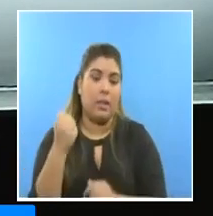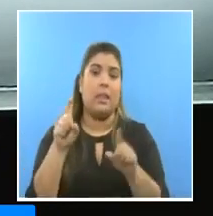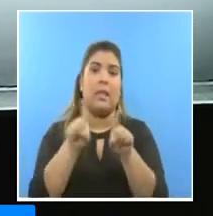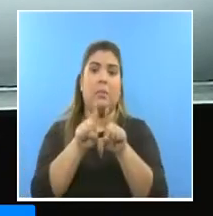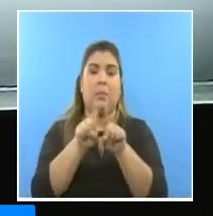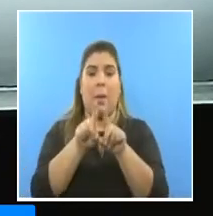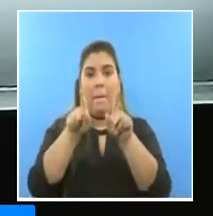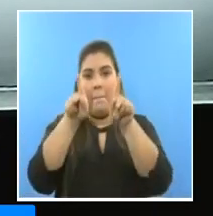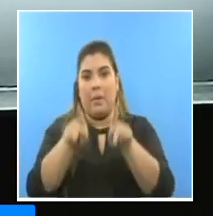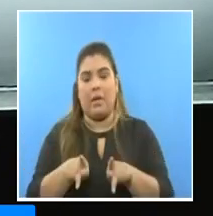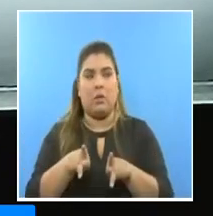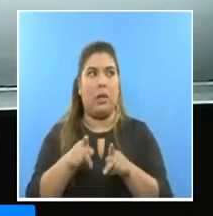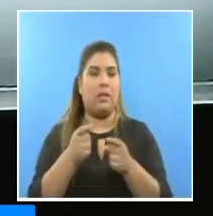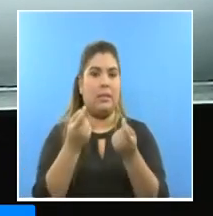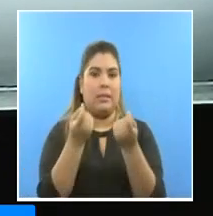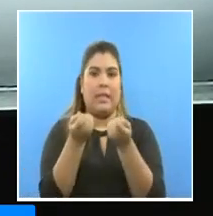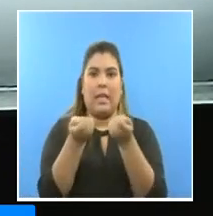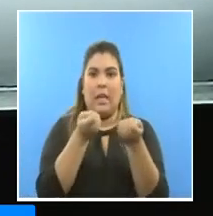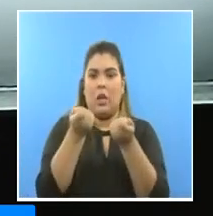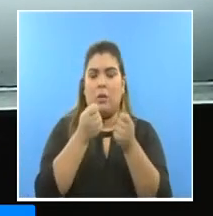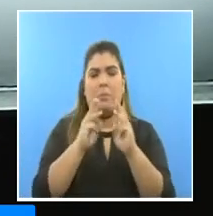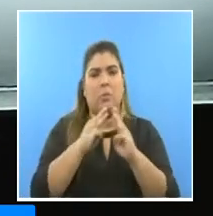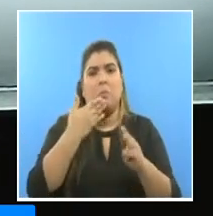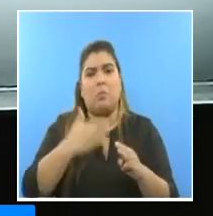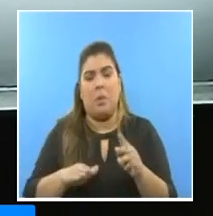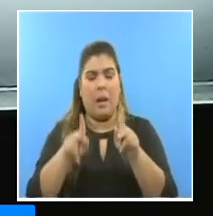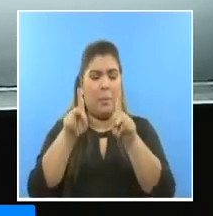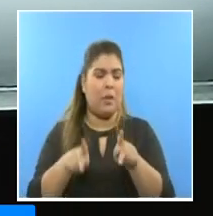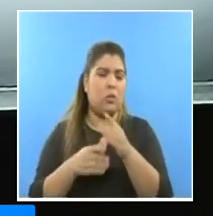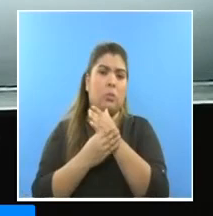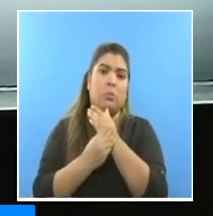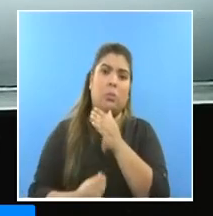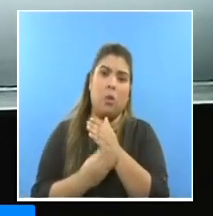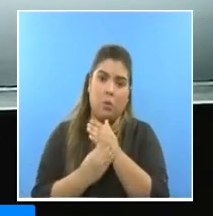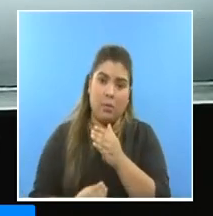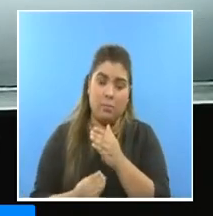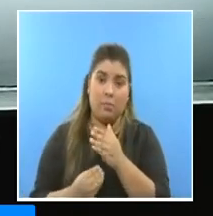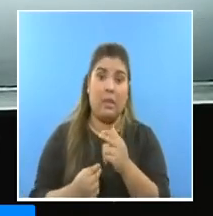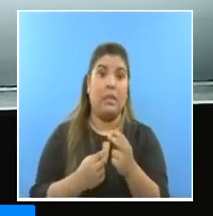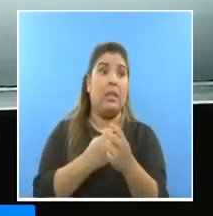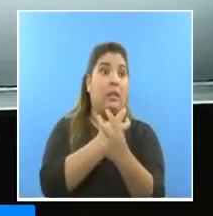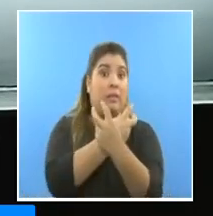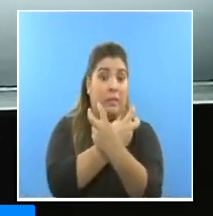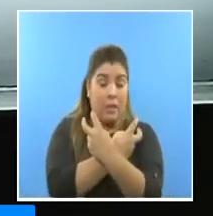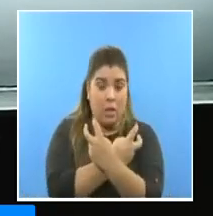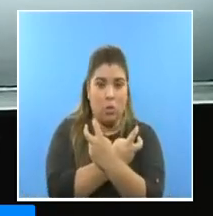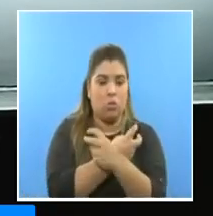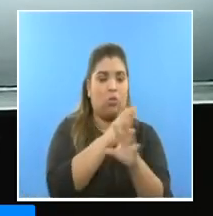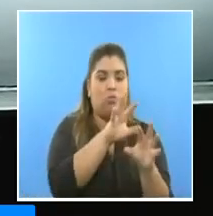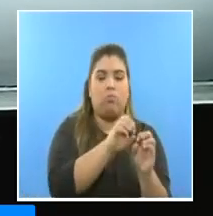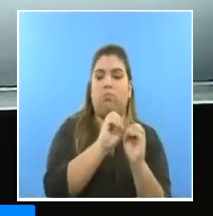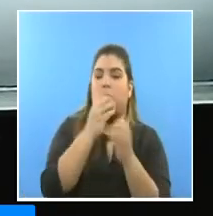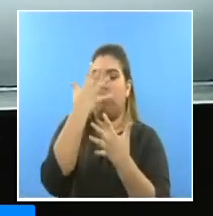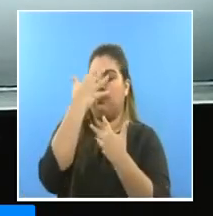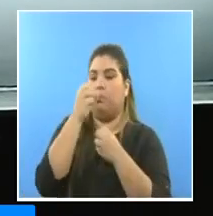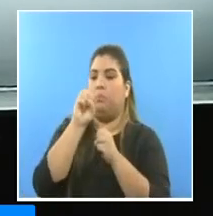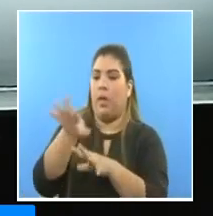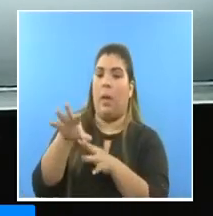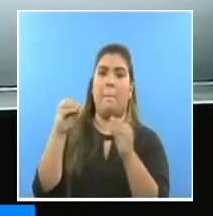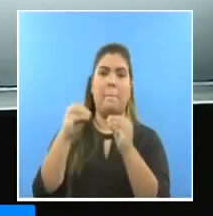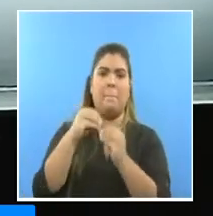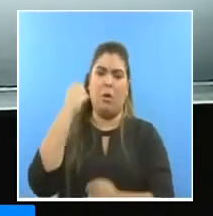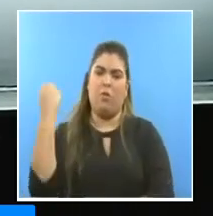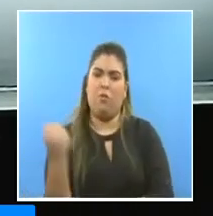y evidentemente el virus está golpeando más fuerte aquellos sectores que